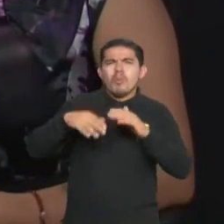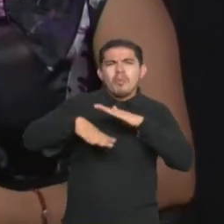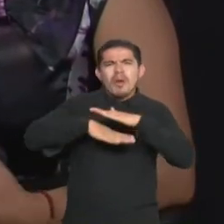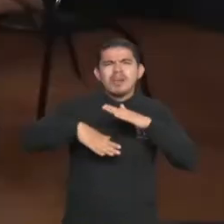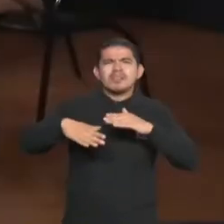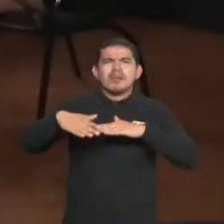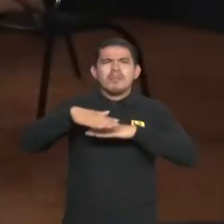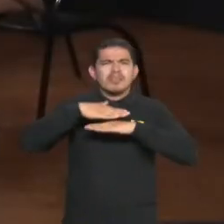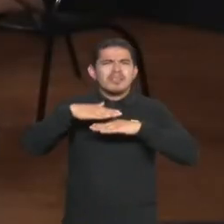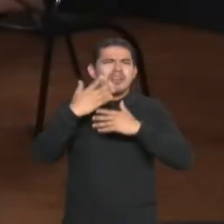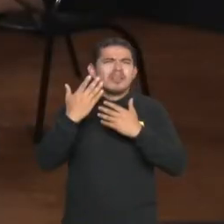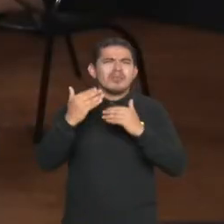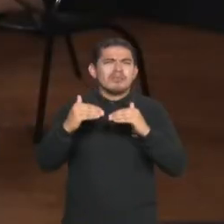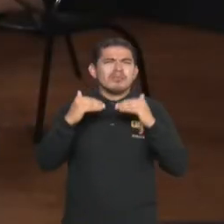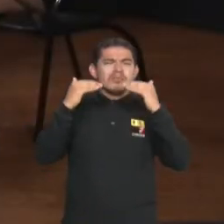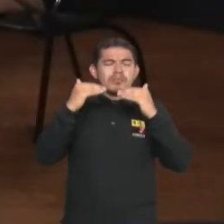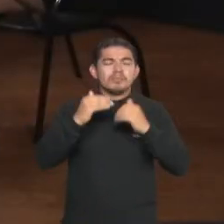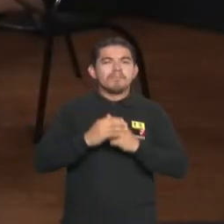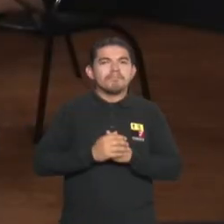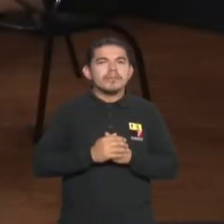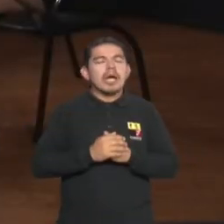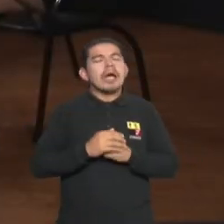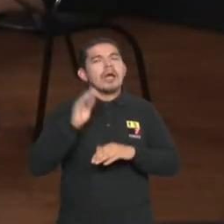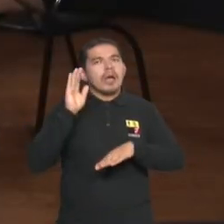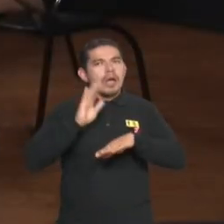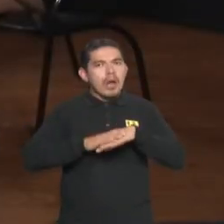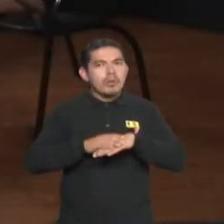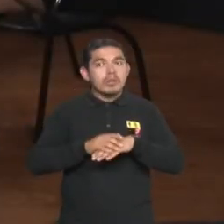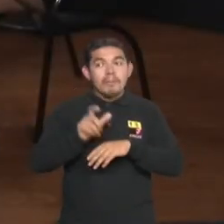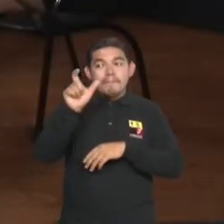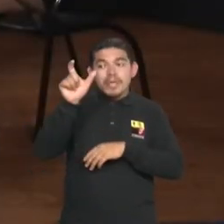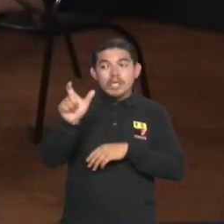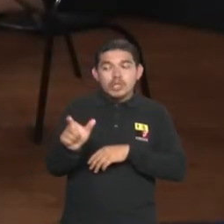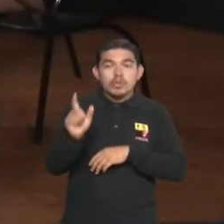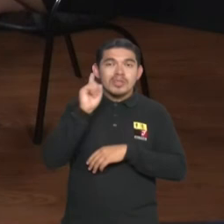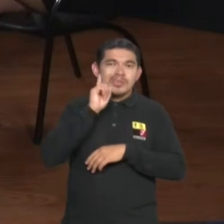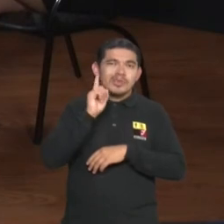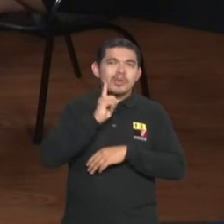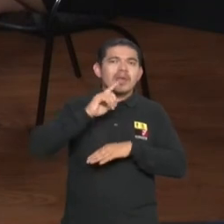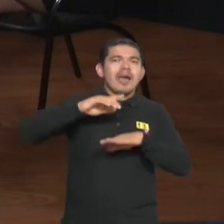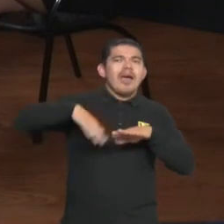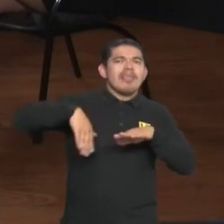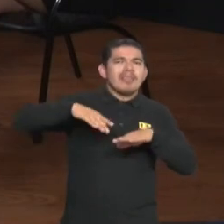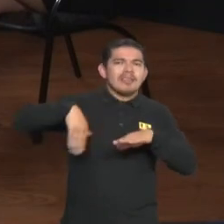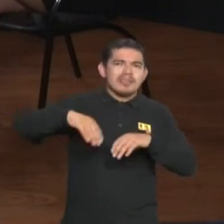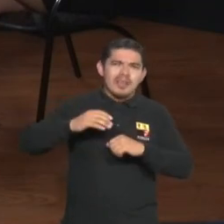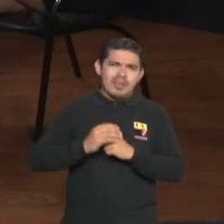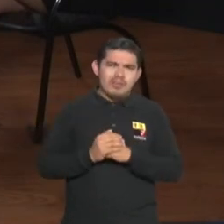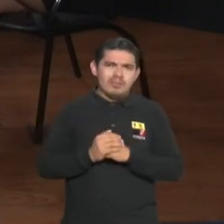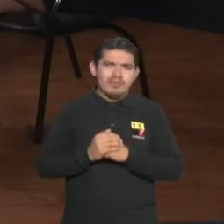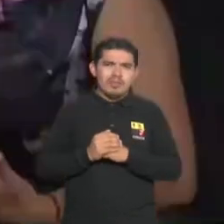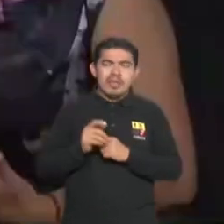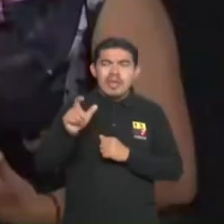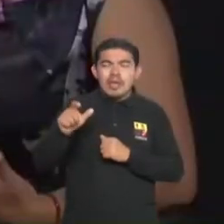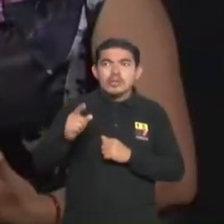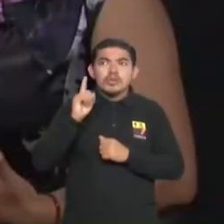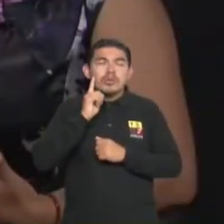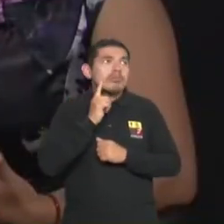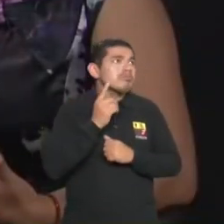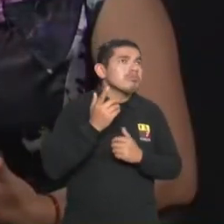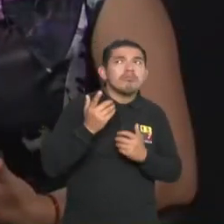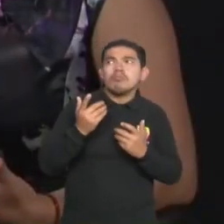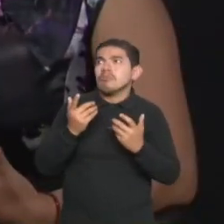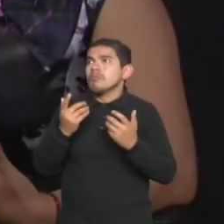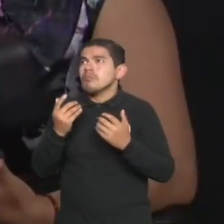conocimiento tardío de su propia lengua. Considero que eso es algo de lo cual nosotros como parte de la red de la